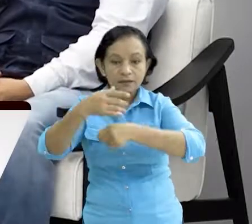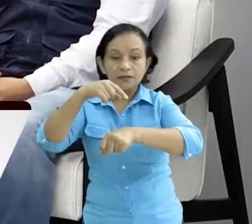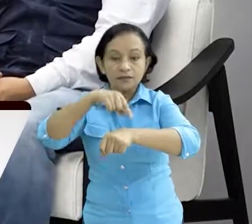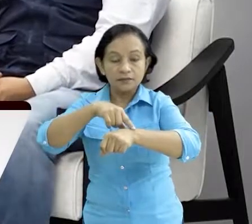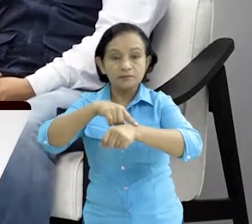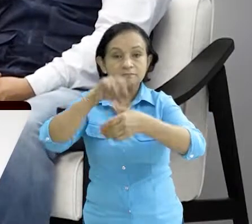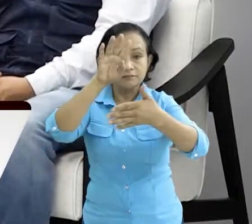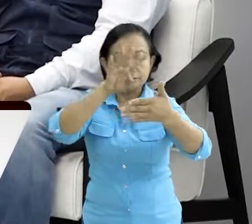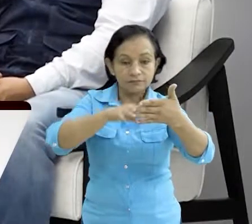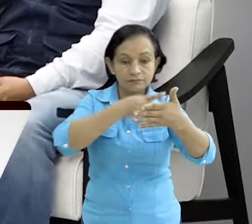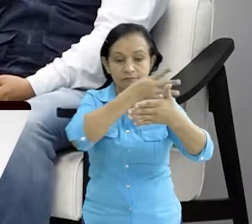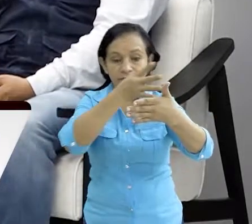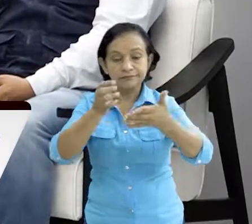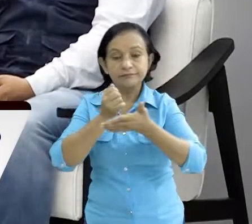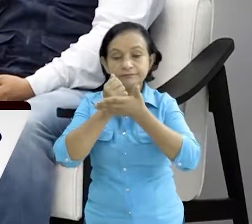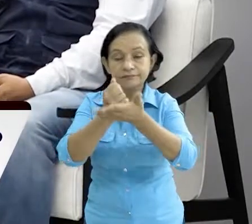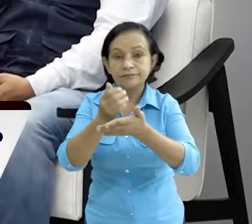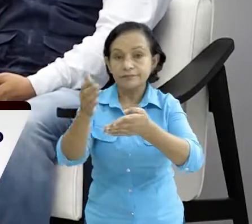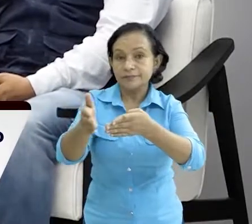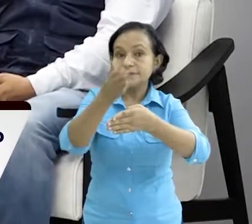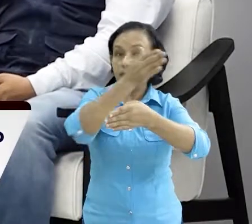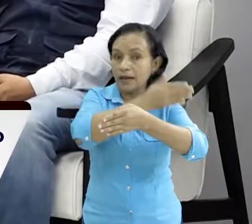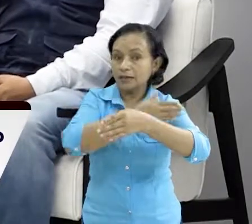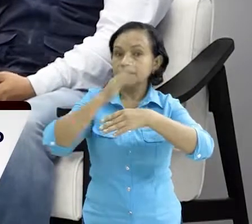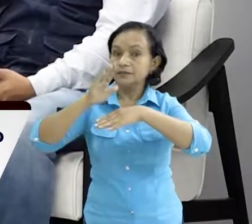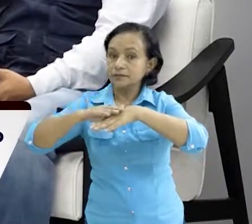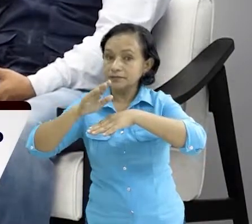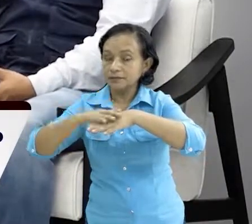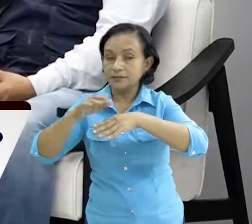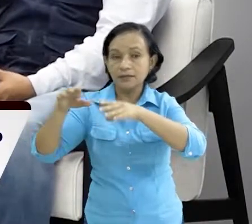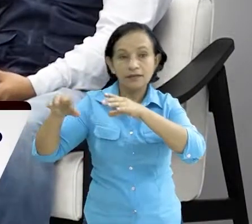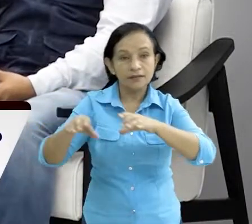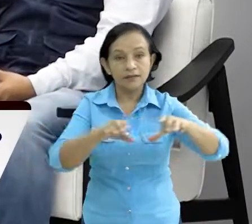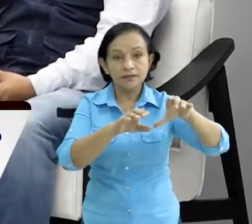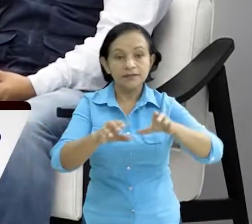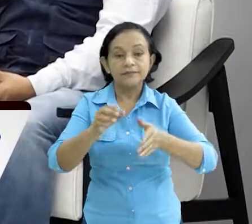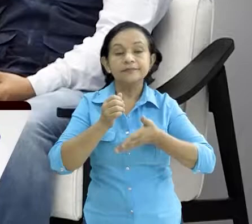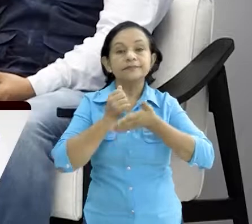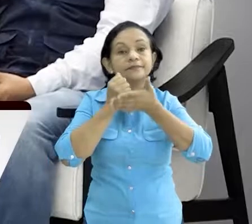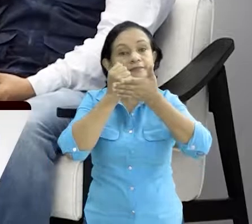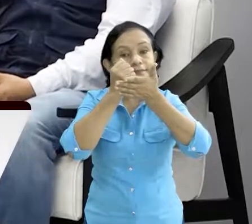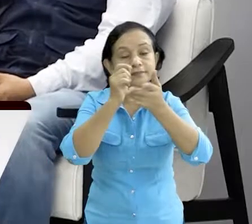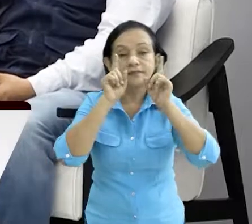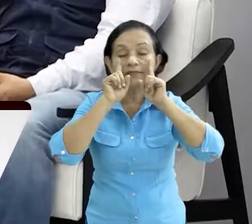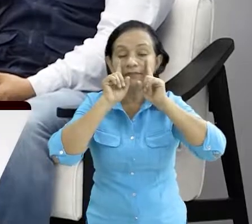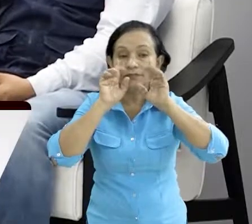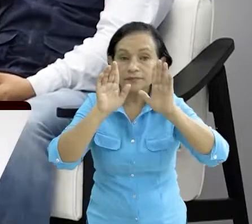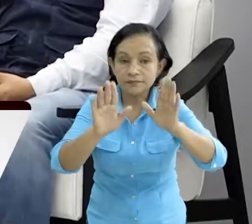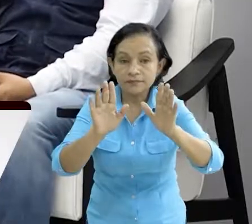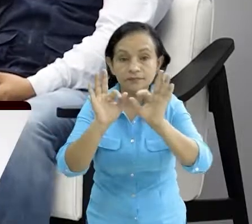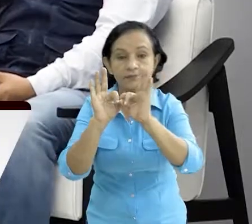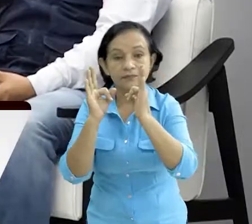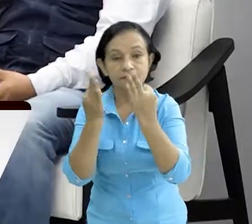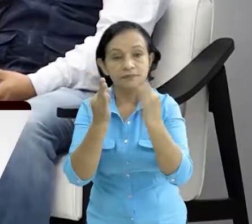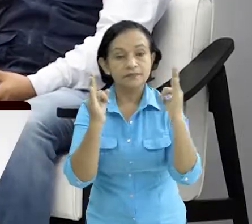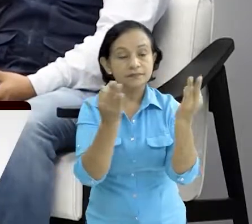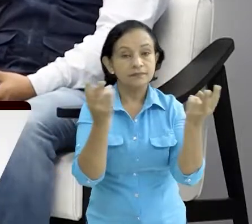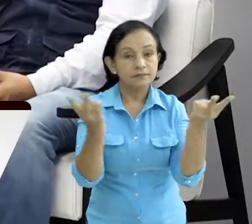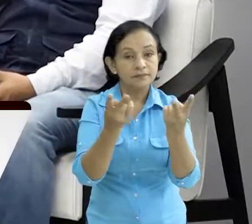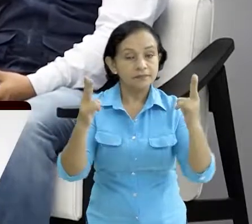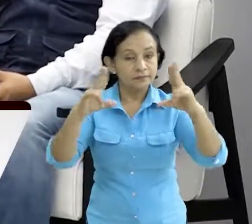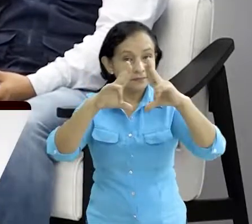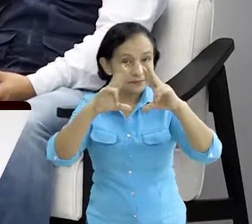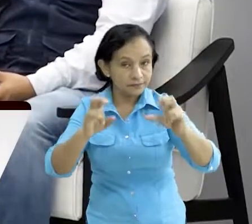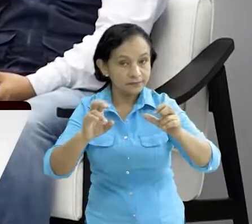que se ha creado, que te permite anticiparte a acciones que permitan la protección de las familias nicaragüenses.